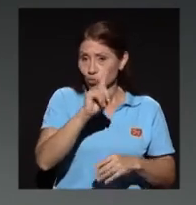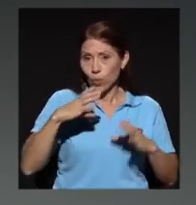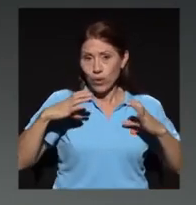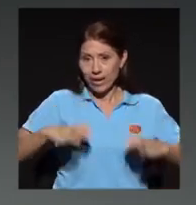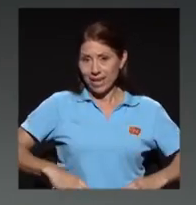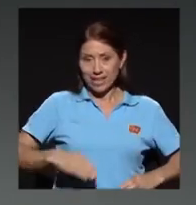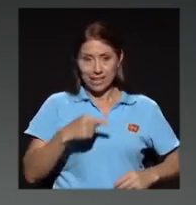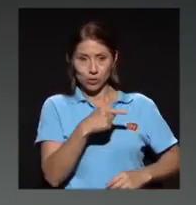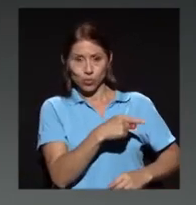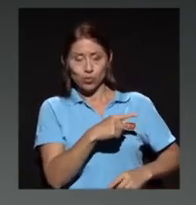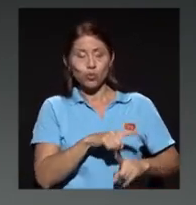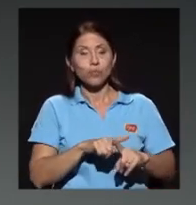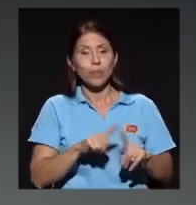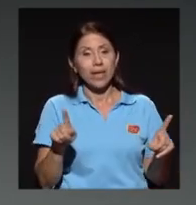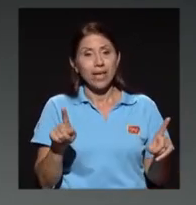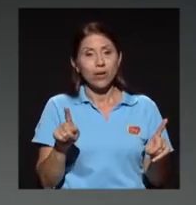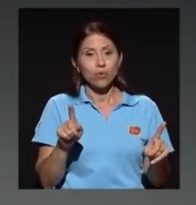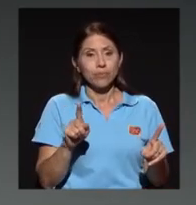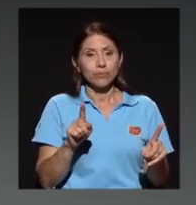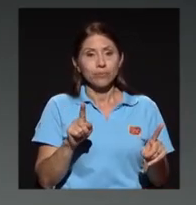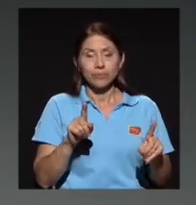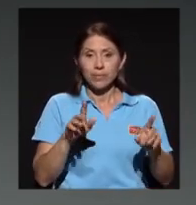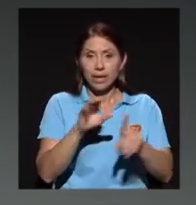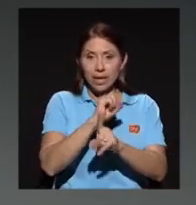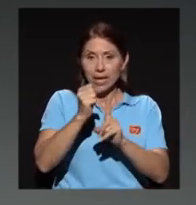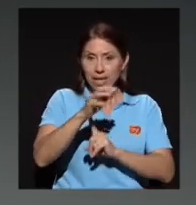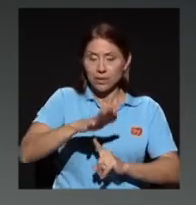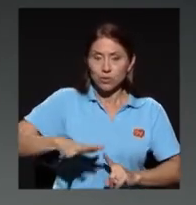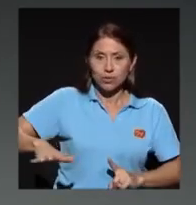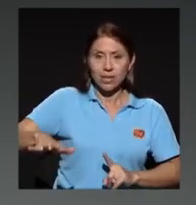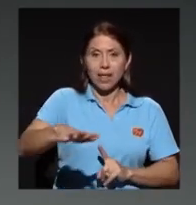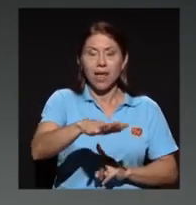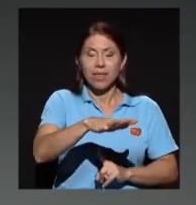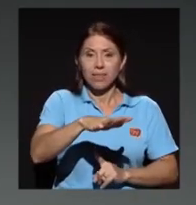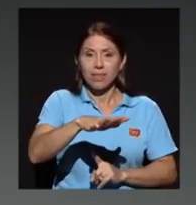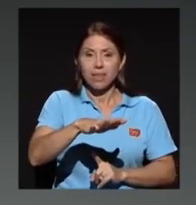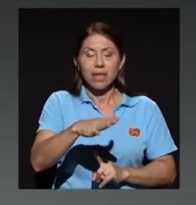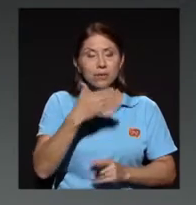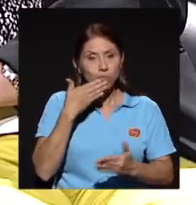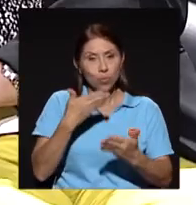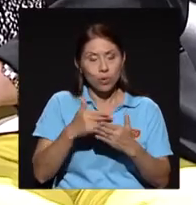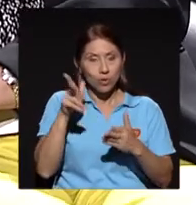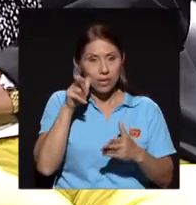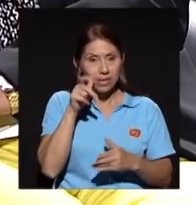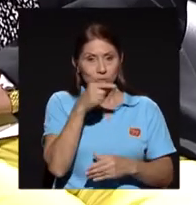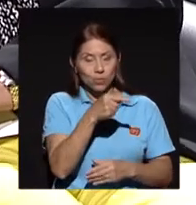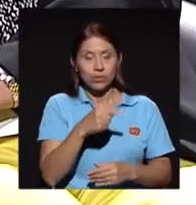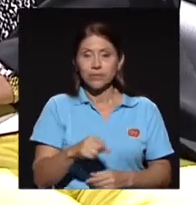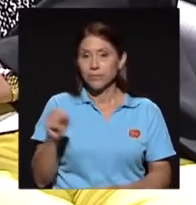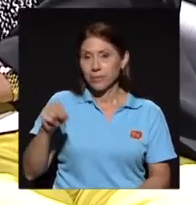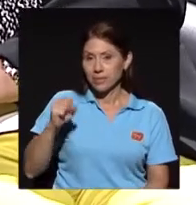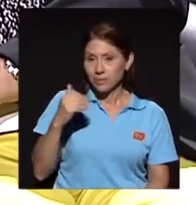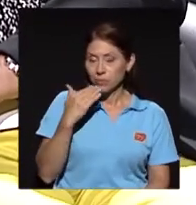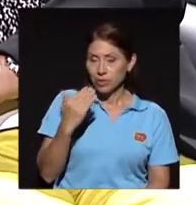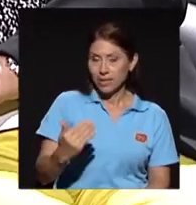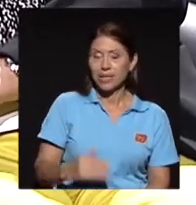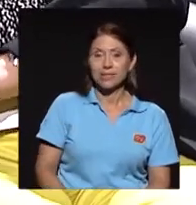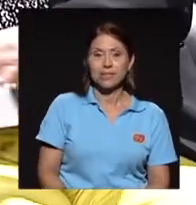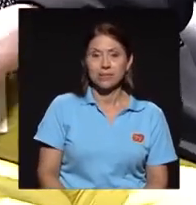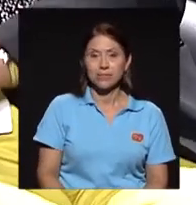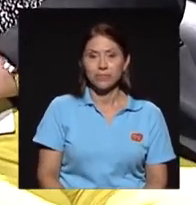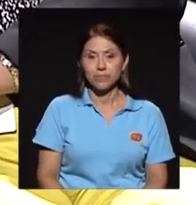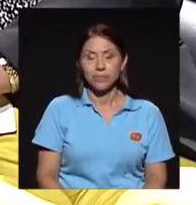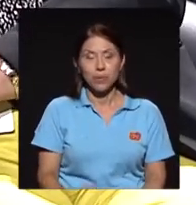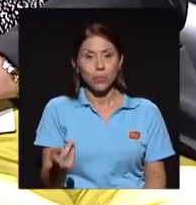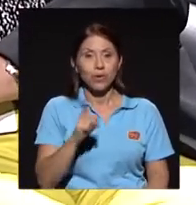pero que me parece que dentro del ámbito de la sociedad es útil que la escuchen. Sí, muchas gracias. Bueno, en realidad,